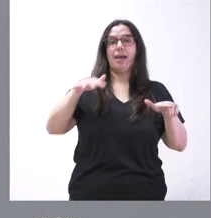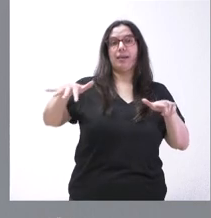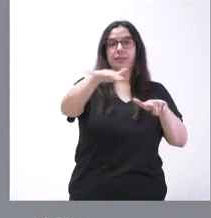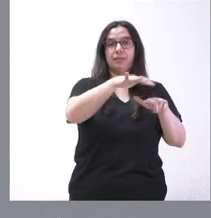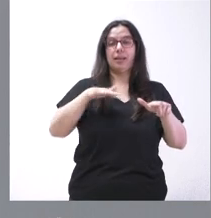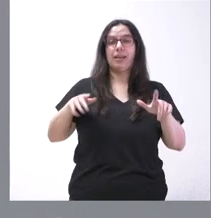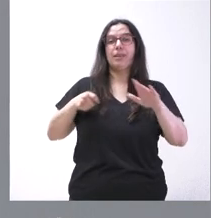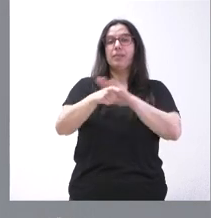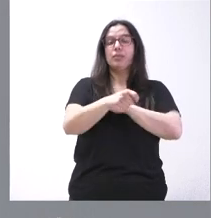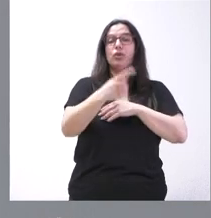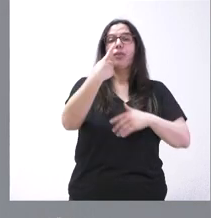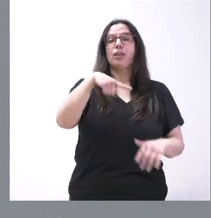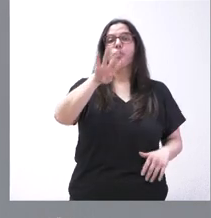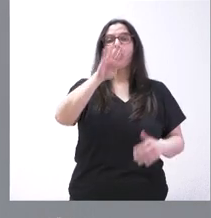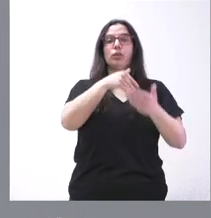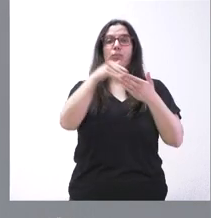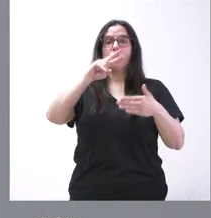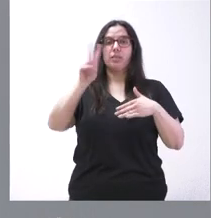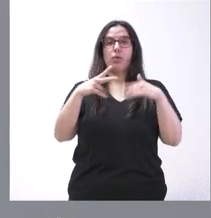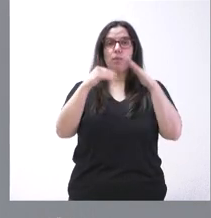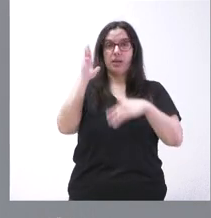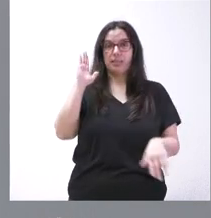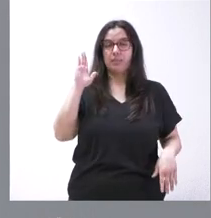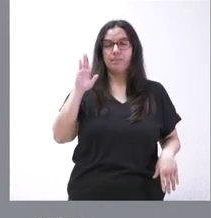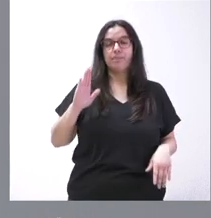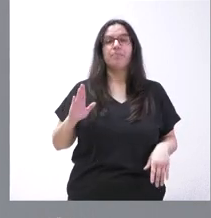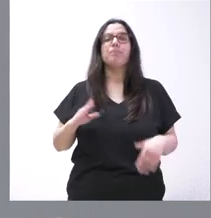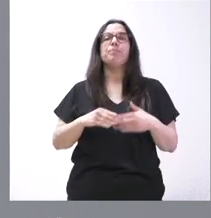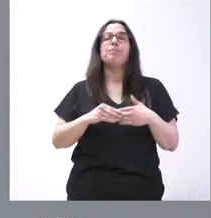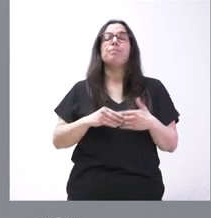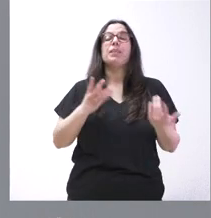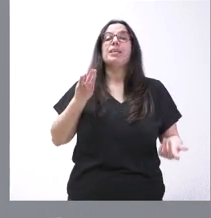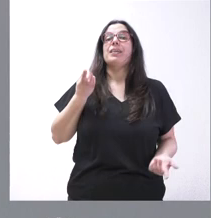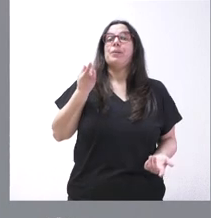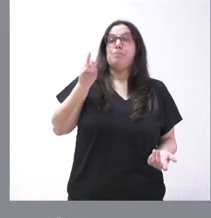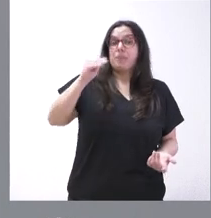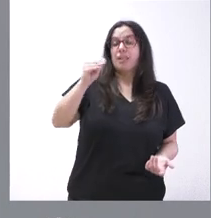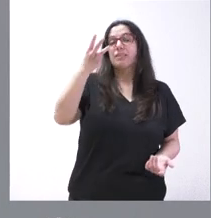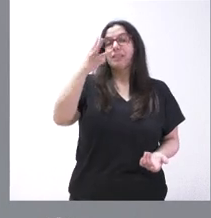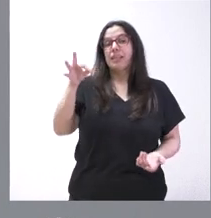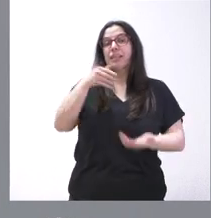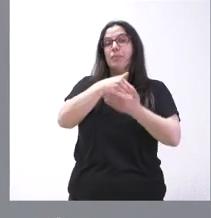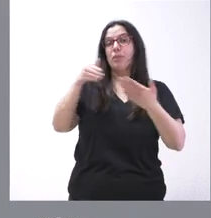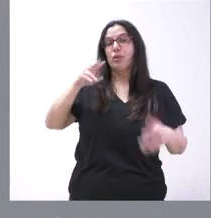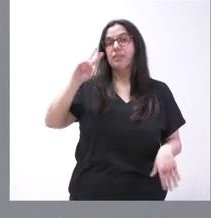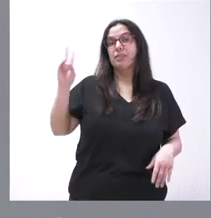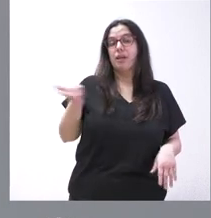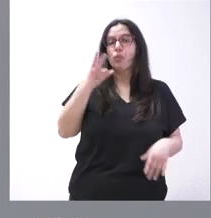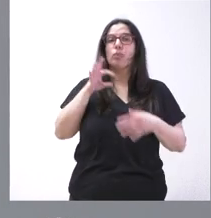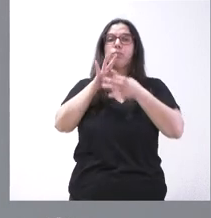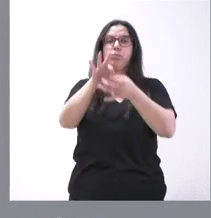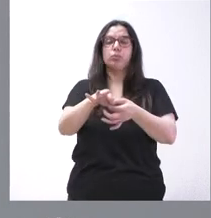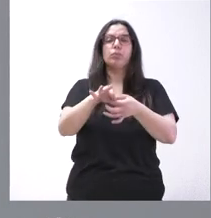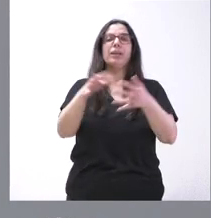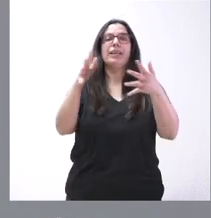inversión superior a los 104 millones de euros, a los que hay que sumar los 30 millones de euros vinculados a otras